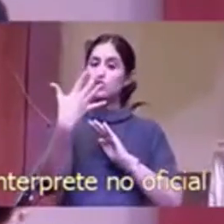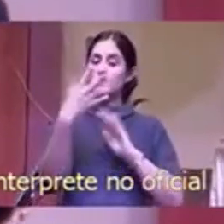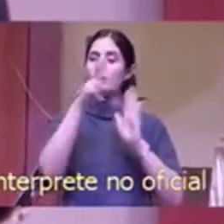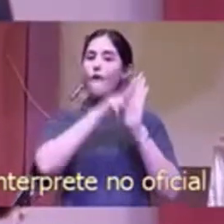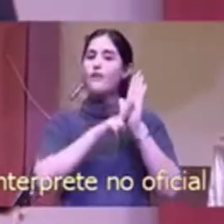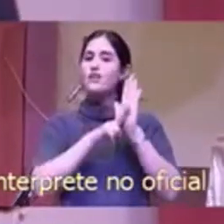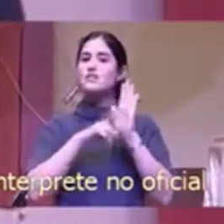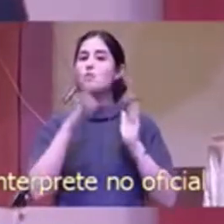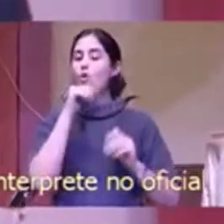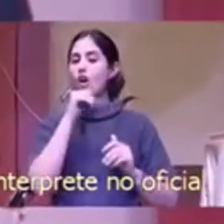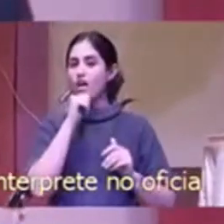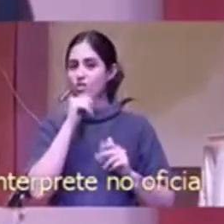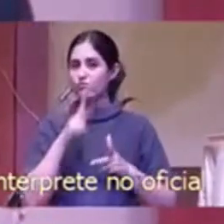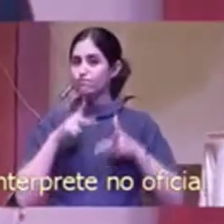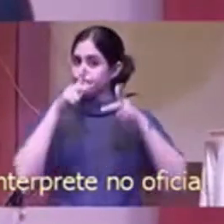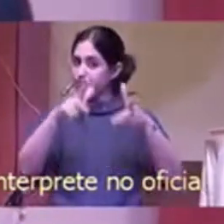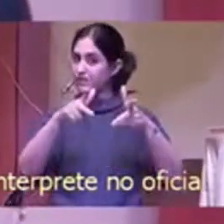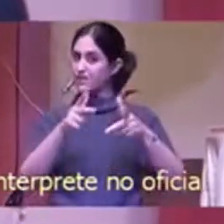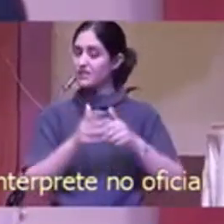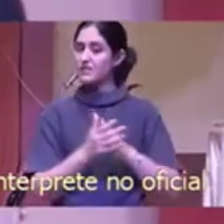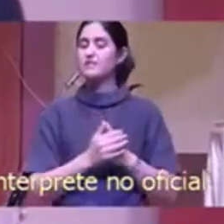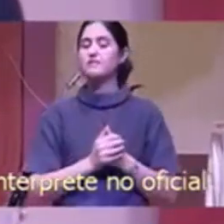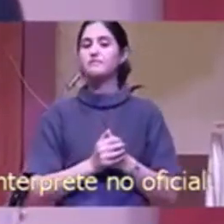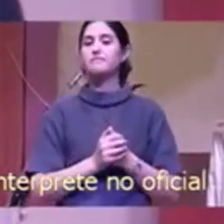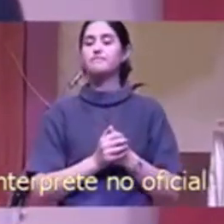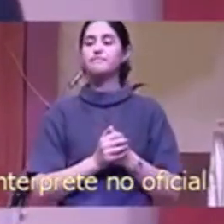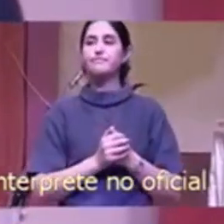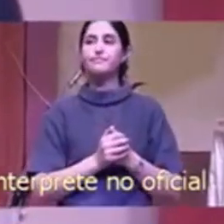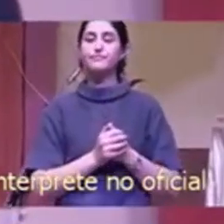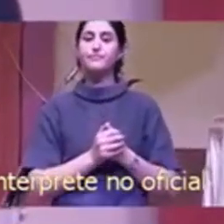versículo 14, Jesús dijo,